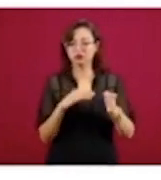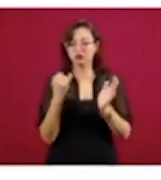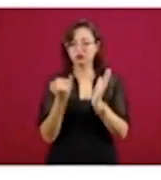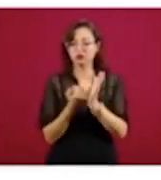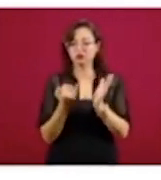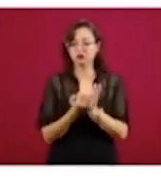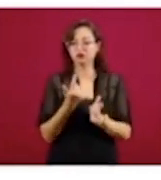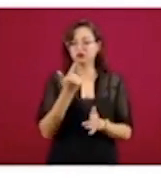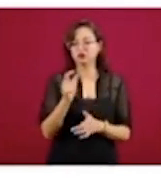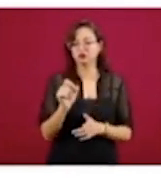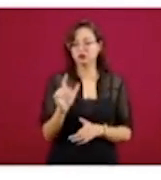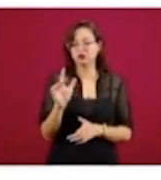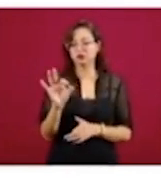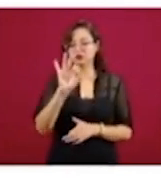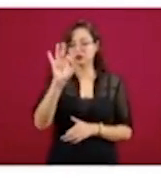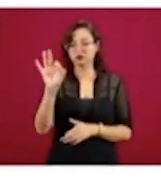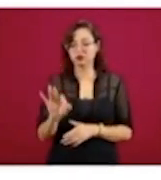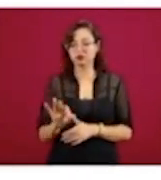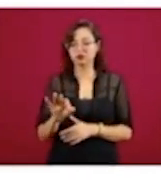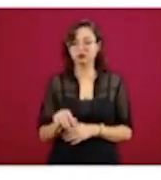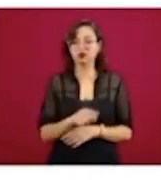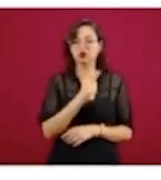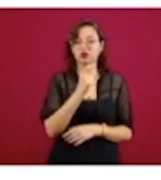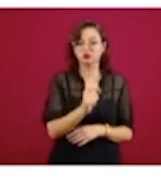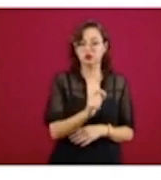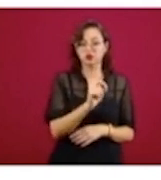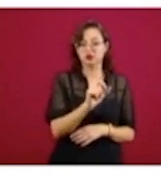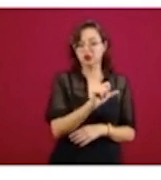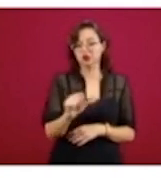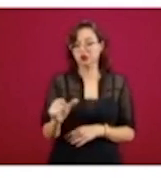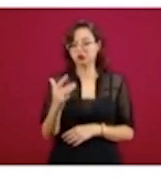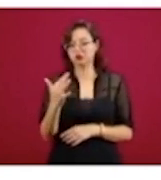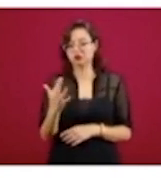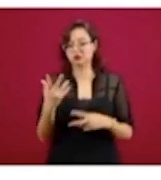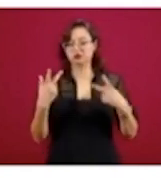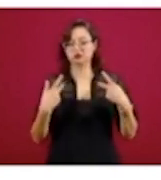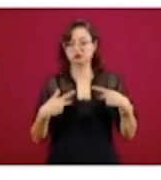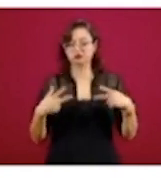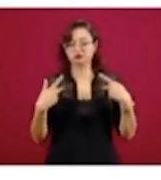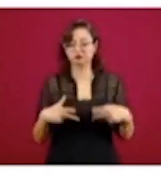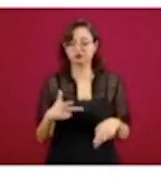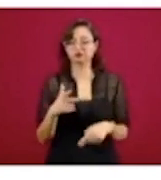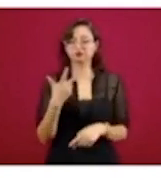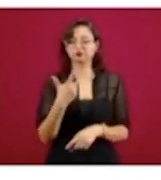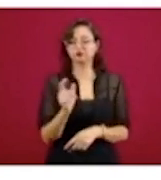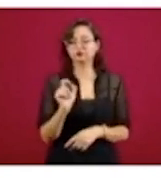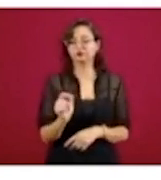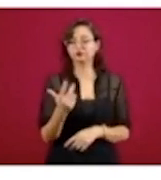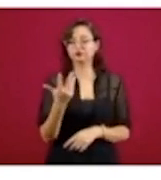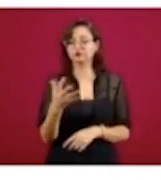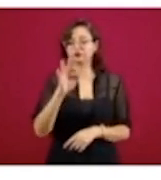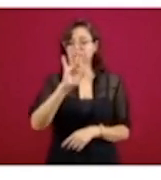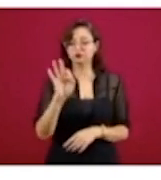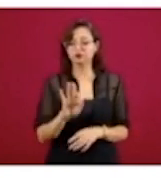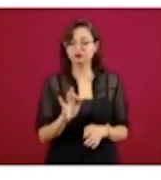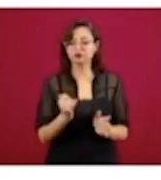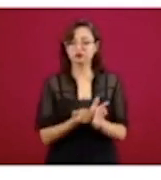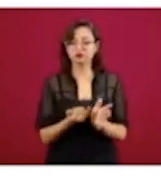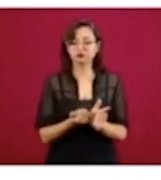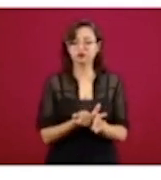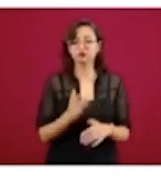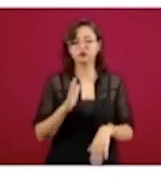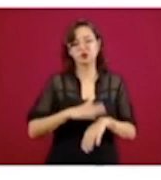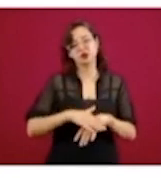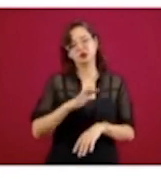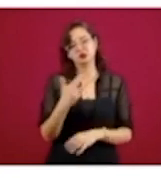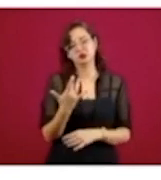tasa del 7.5 por ciento, de 20 a 50 trabajadores una tasa del 8.5 por ciento y